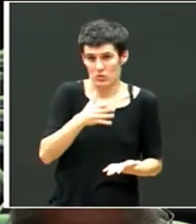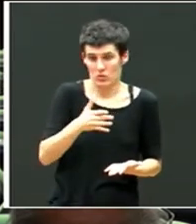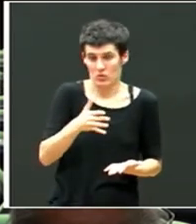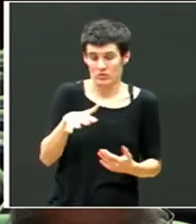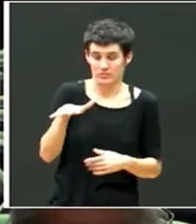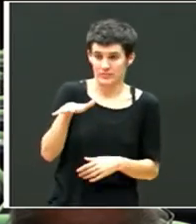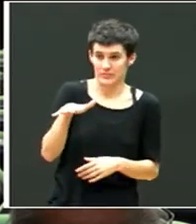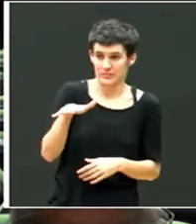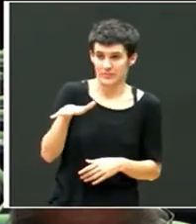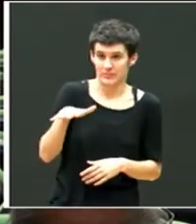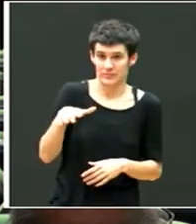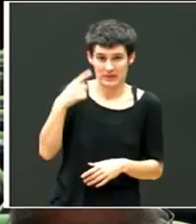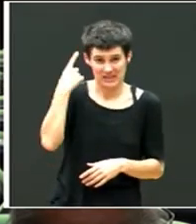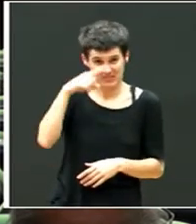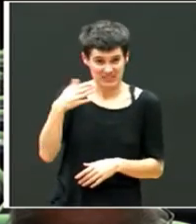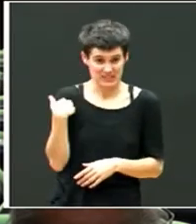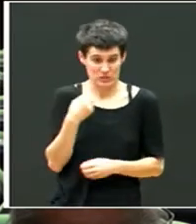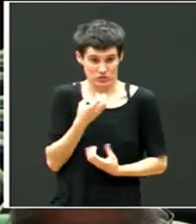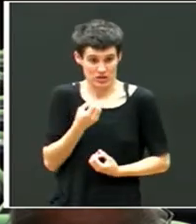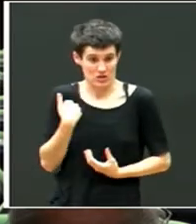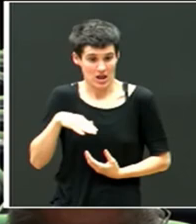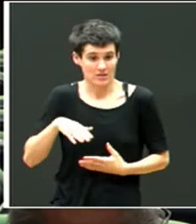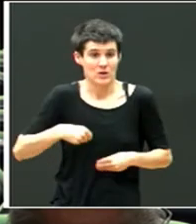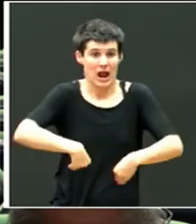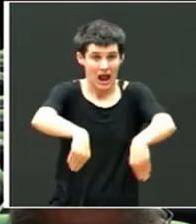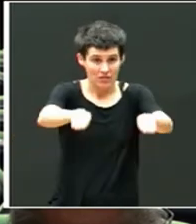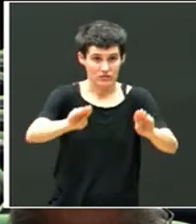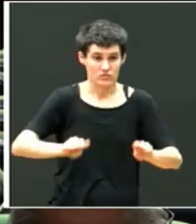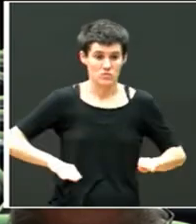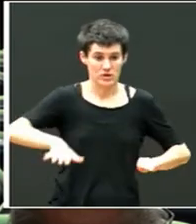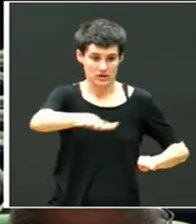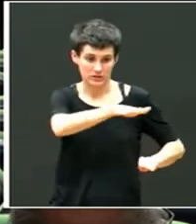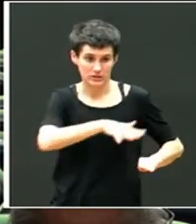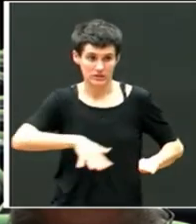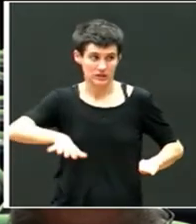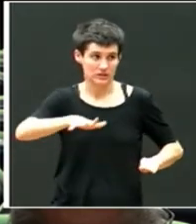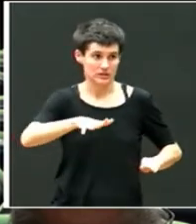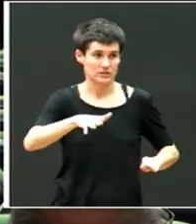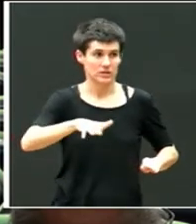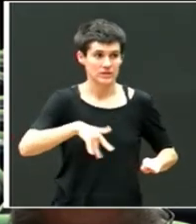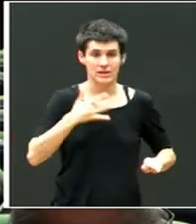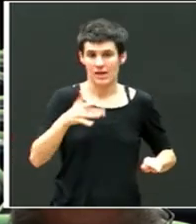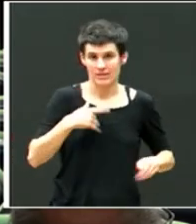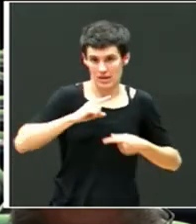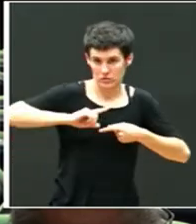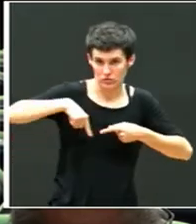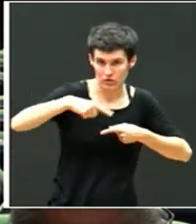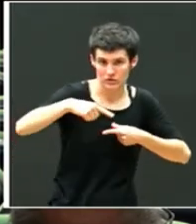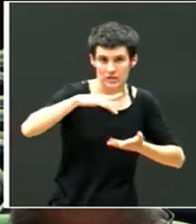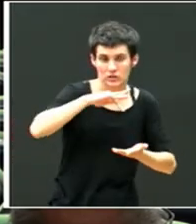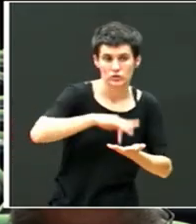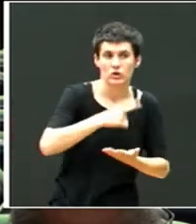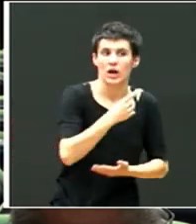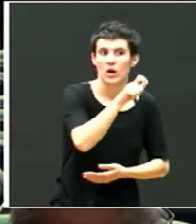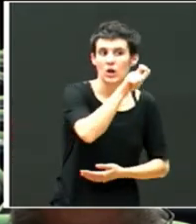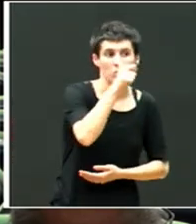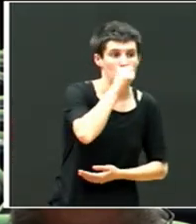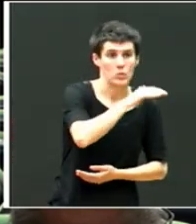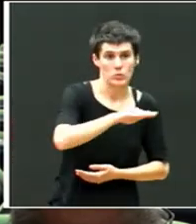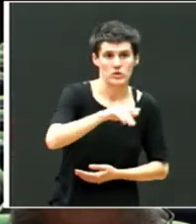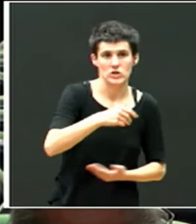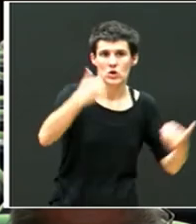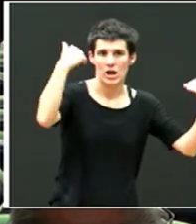la alfombra, había cada día una persona, un niño o una niña, que era el arduradún, el